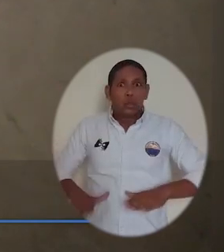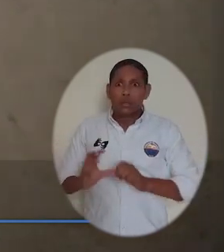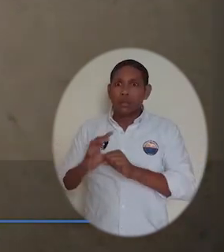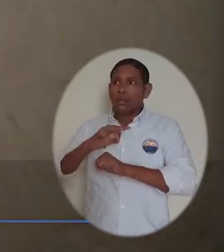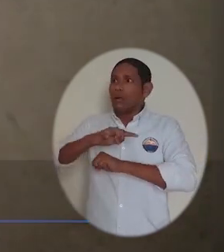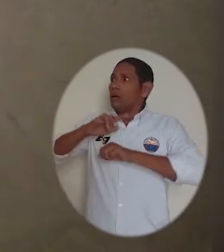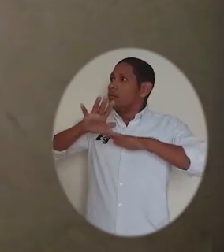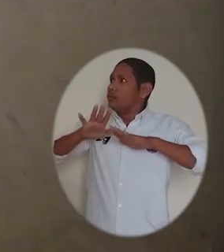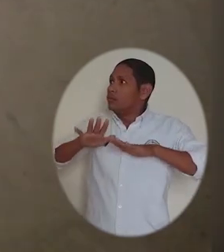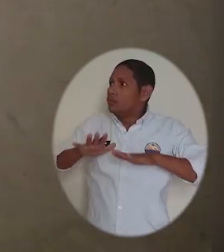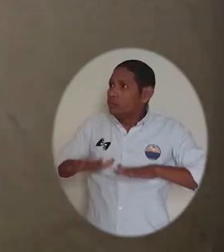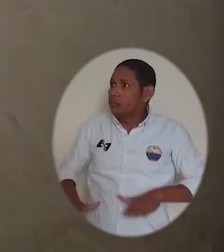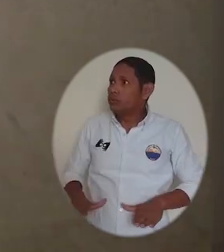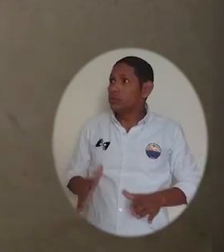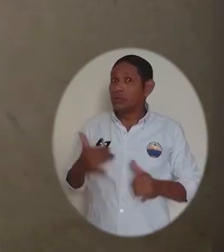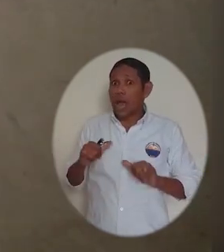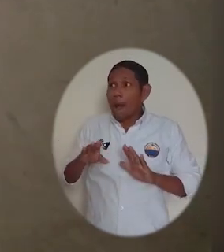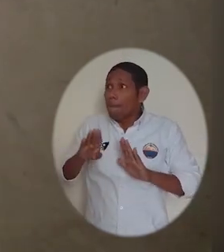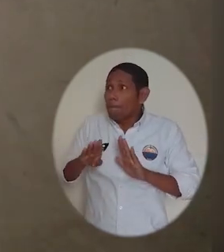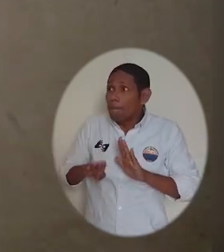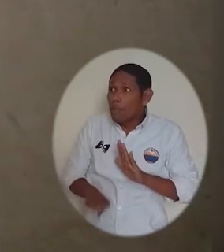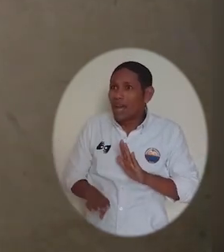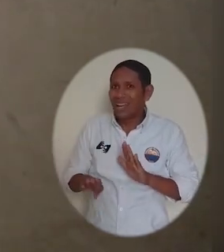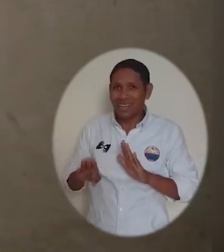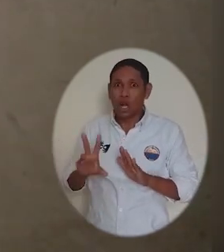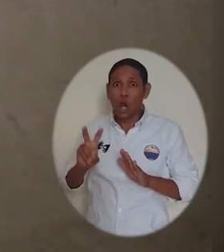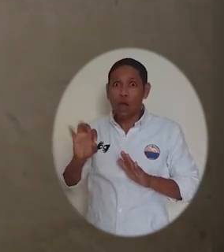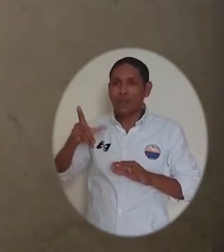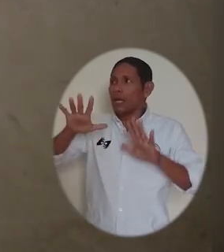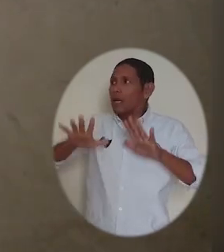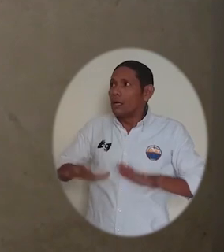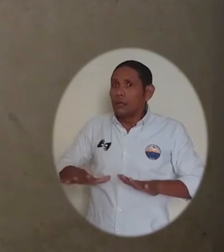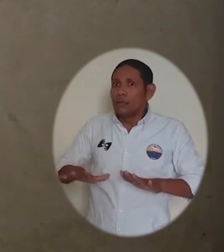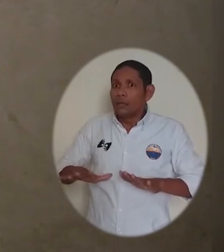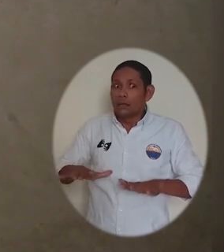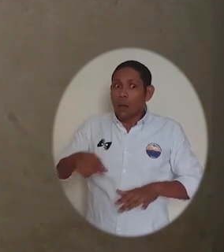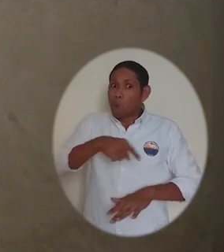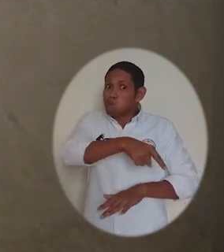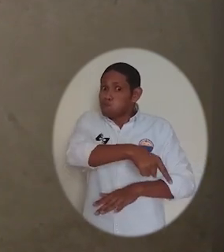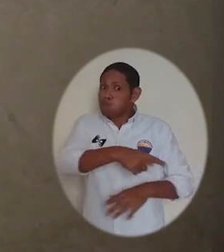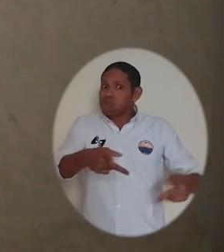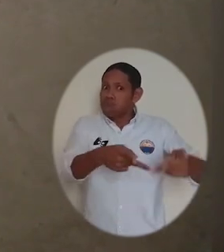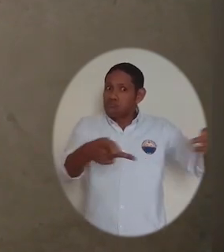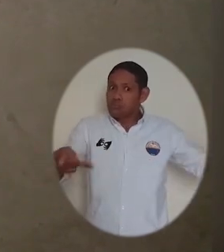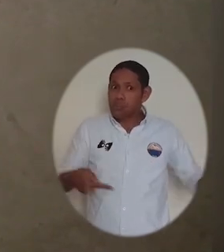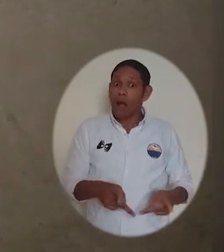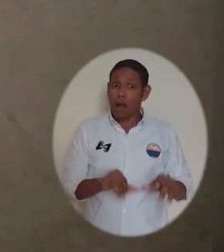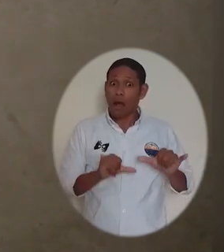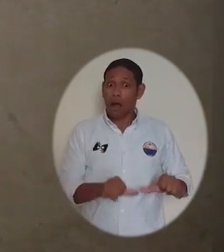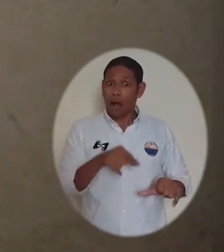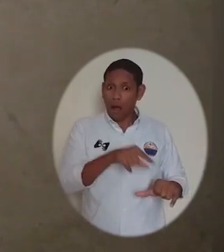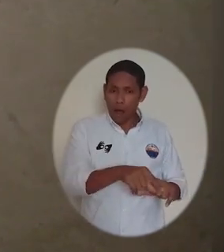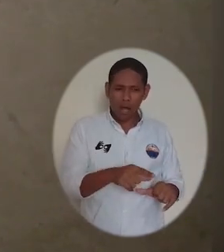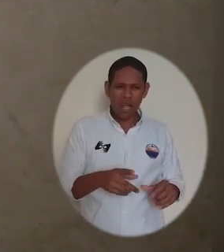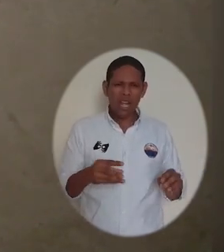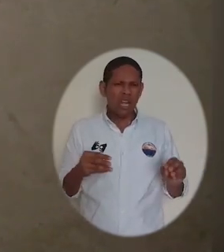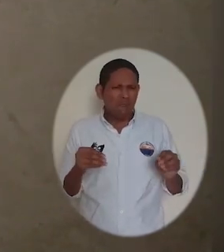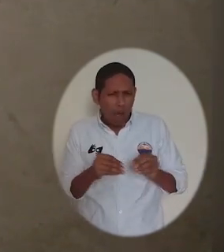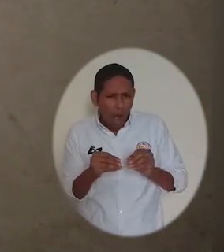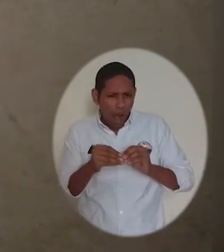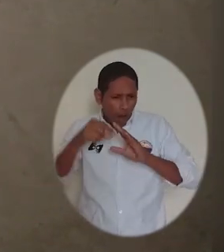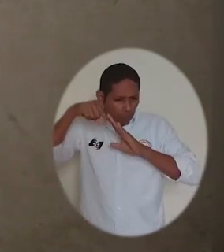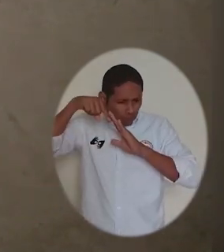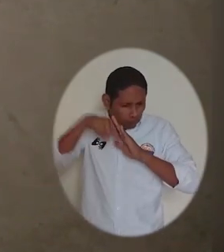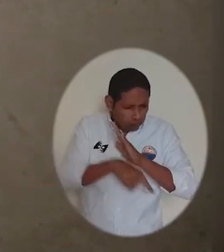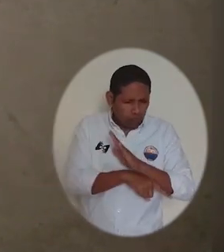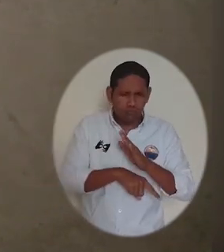después de que suceda o pase todo este tiempo de pandemia y toda la razón del COVID-19, este quedará allí en el